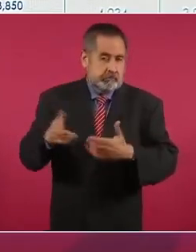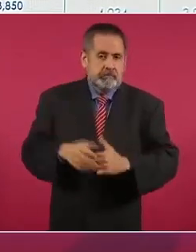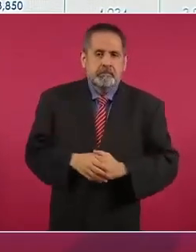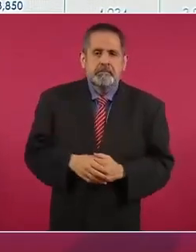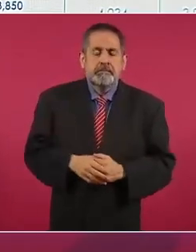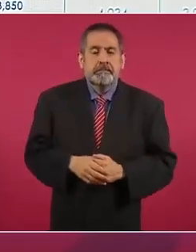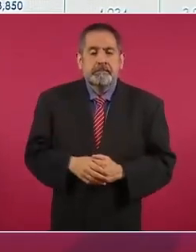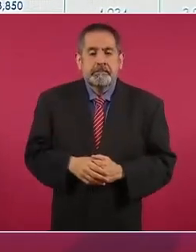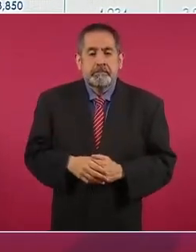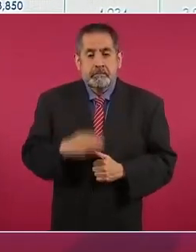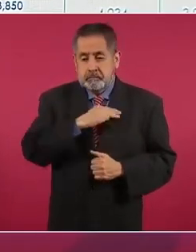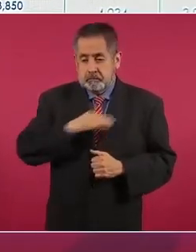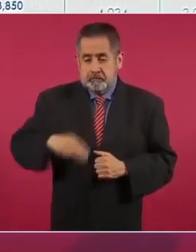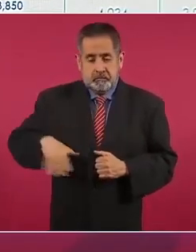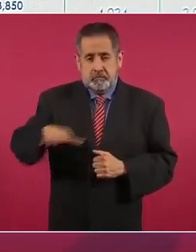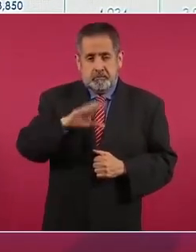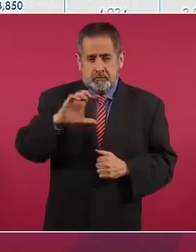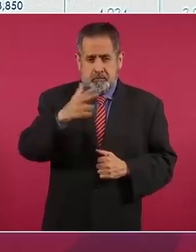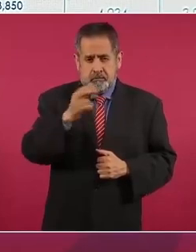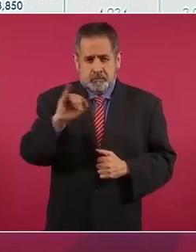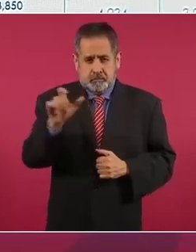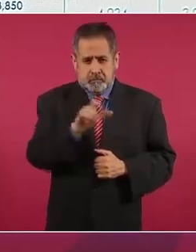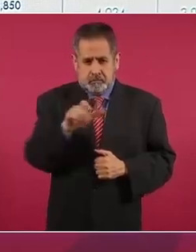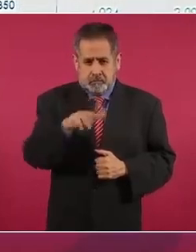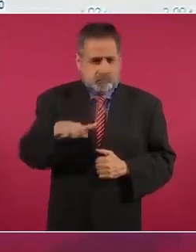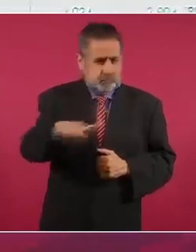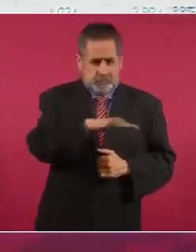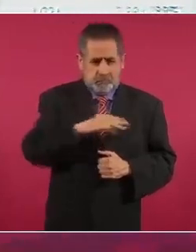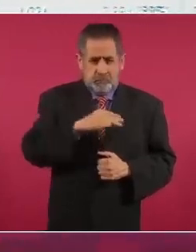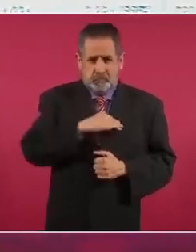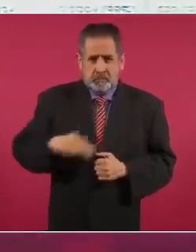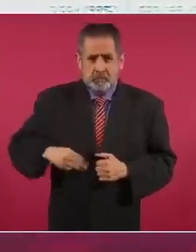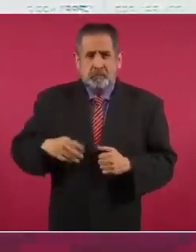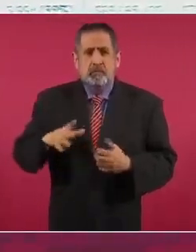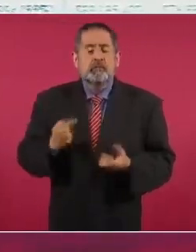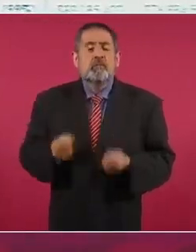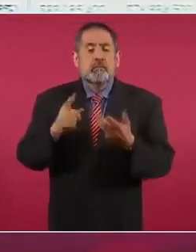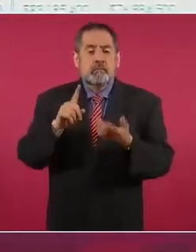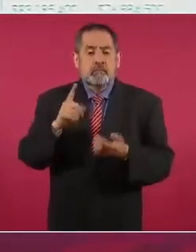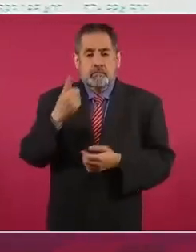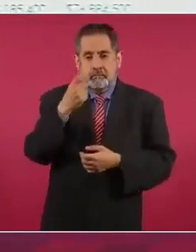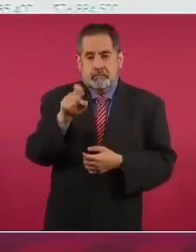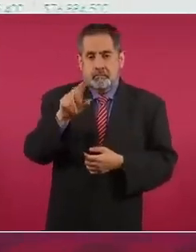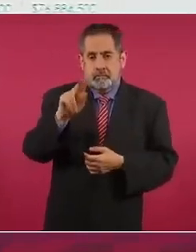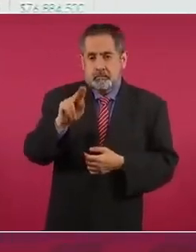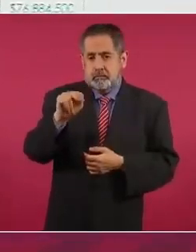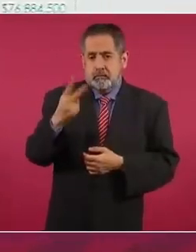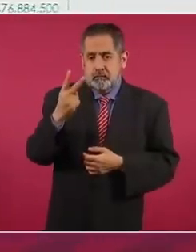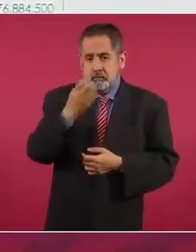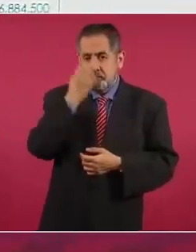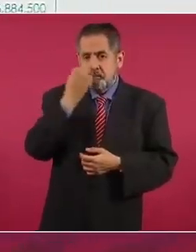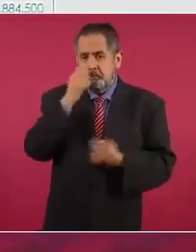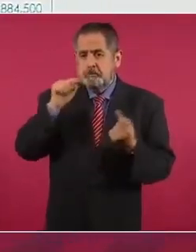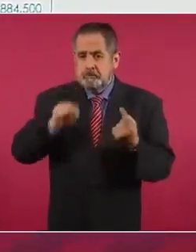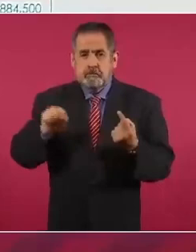En todo el municipio de Choy hay 182 escuelas.